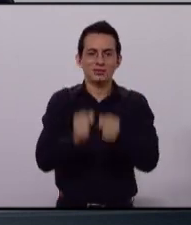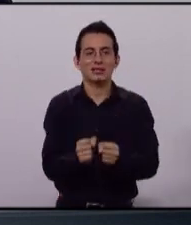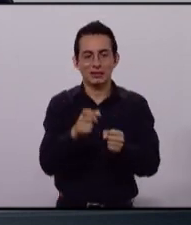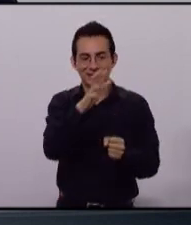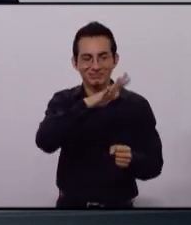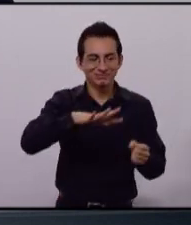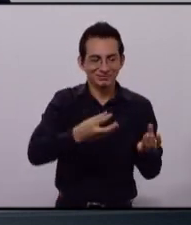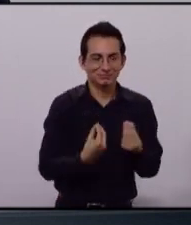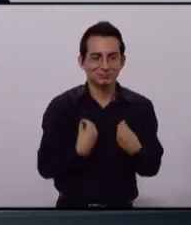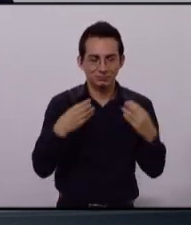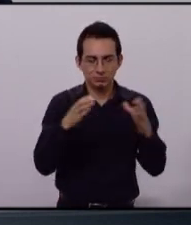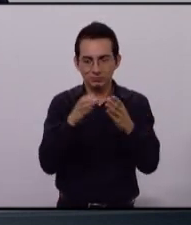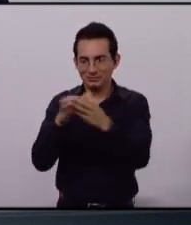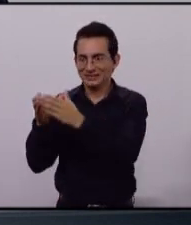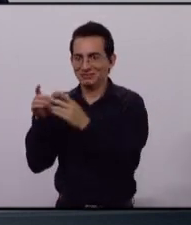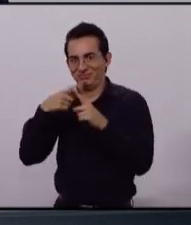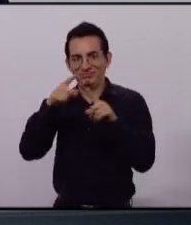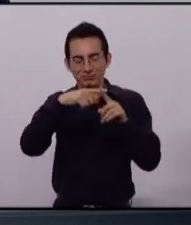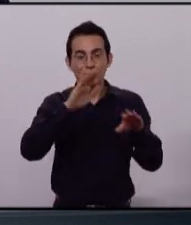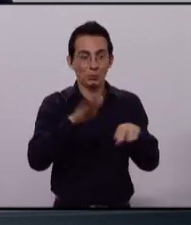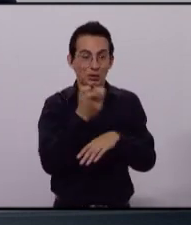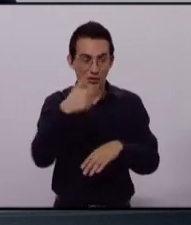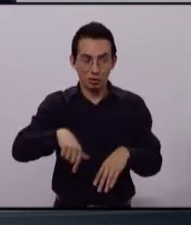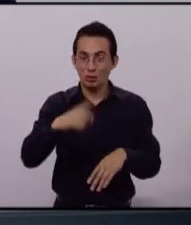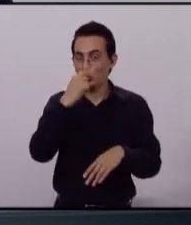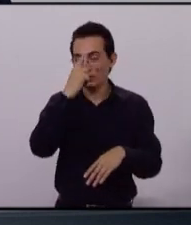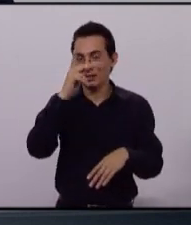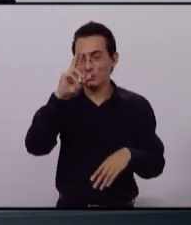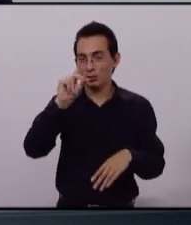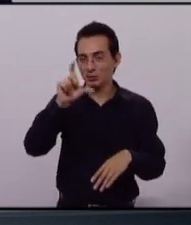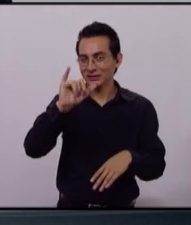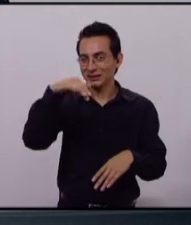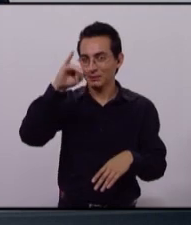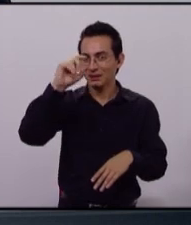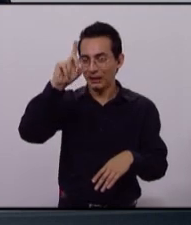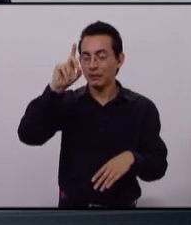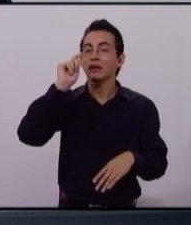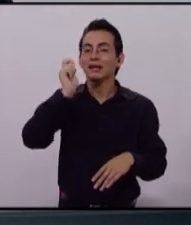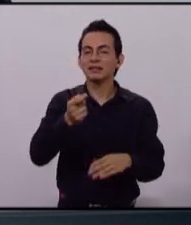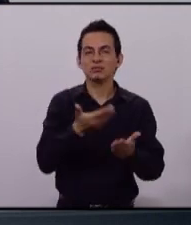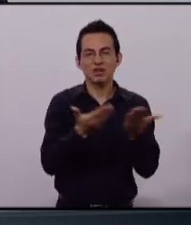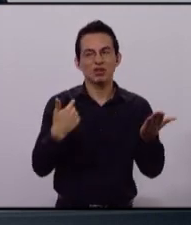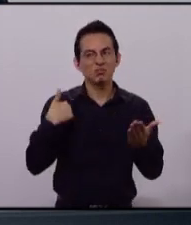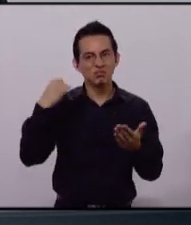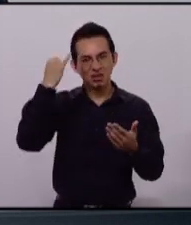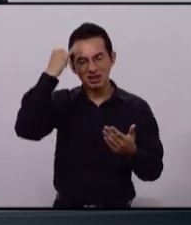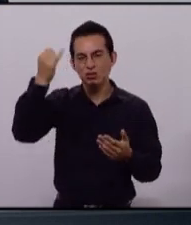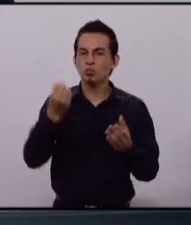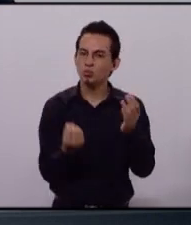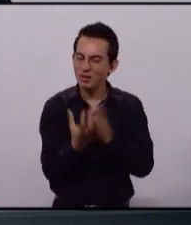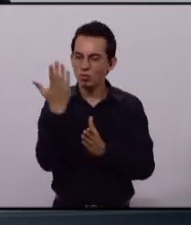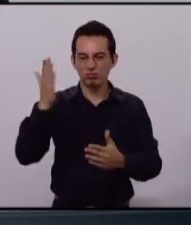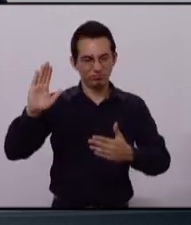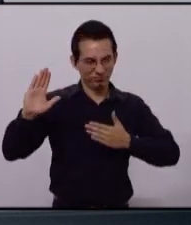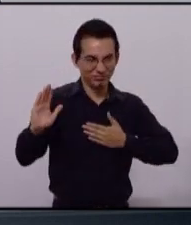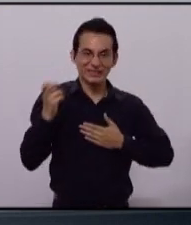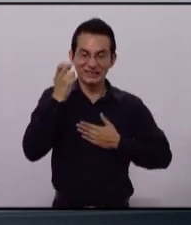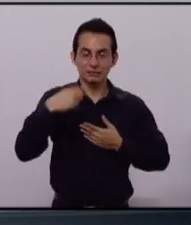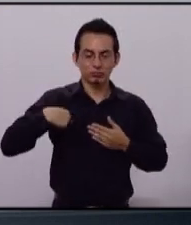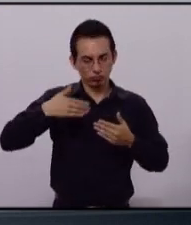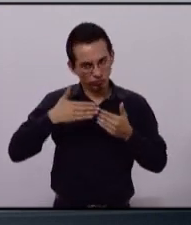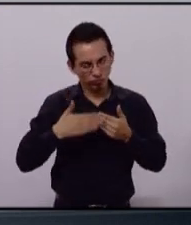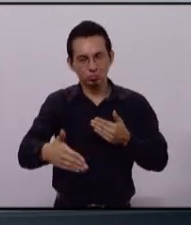esa zona. Hoy, esta policía de proximidad representa uno de nuestros principales compromisos y tenemos